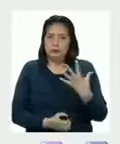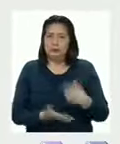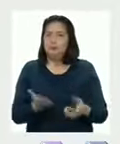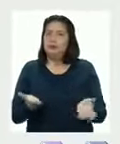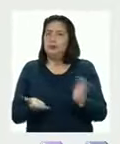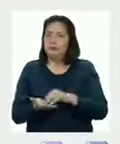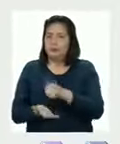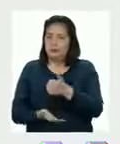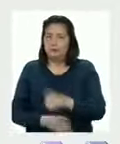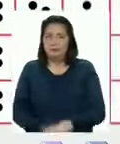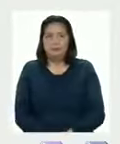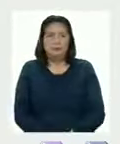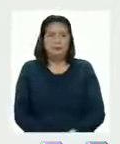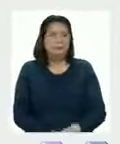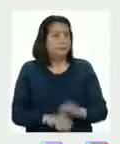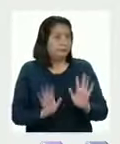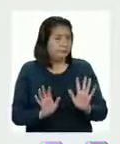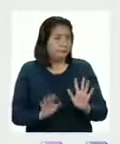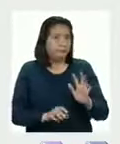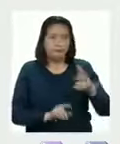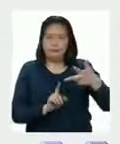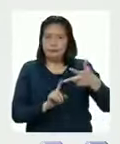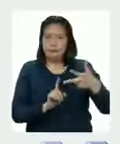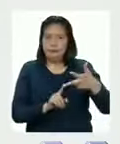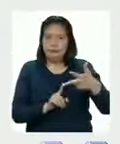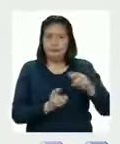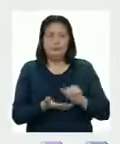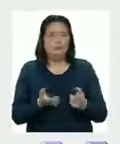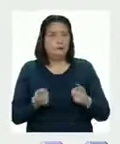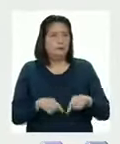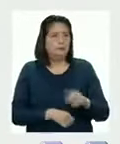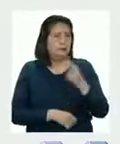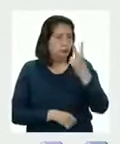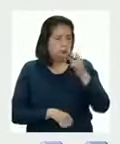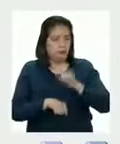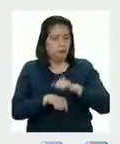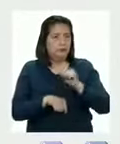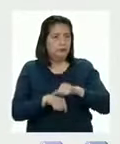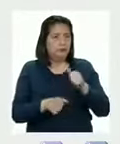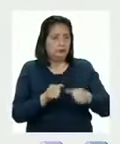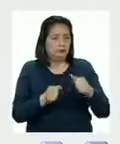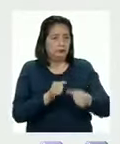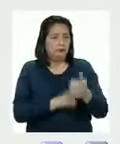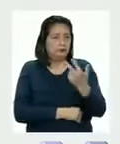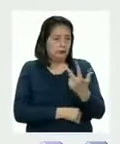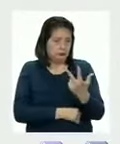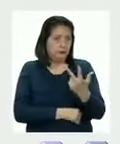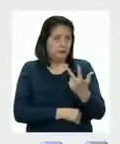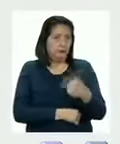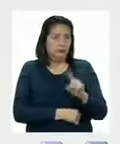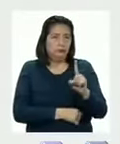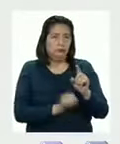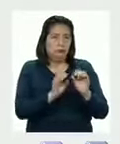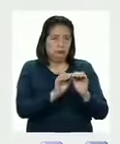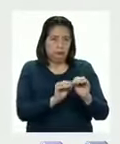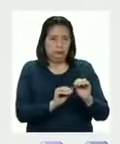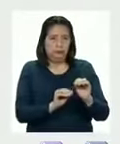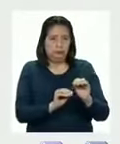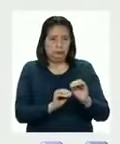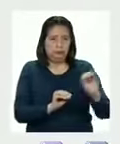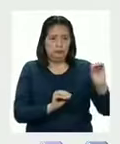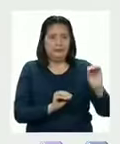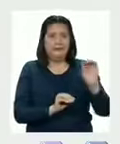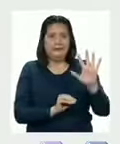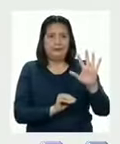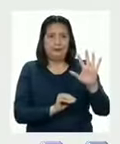siguiente situación, Patti Situación tres Cuando hay dos piedritas en la casilla del tres Una se va a la casilla del